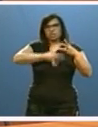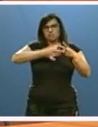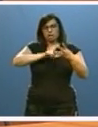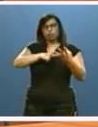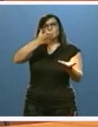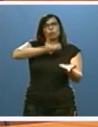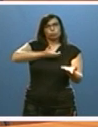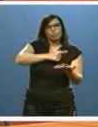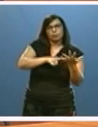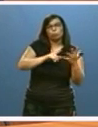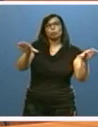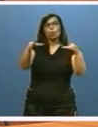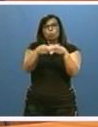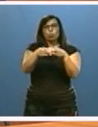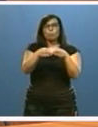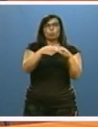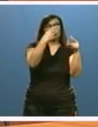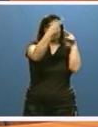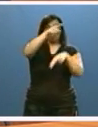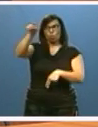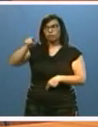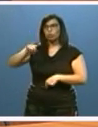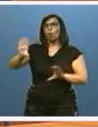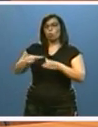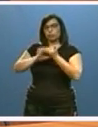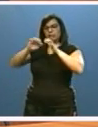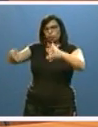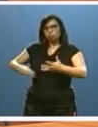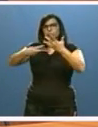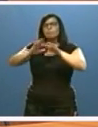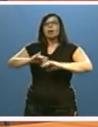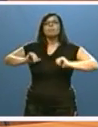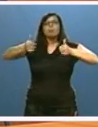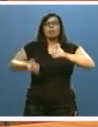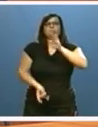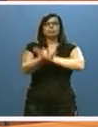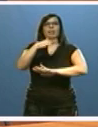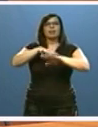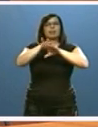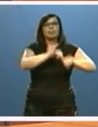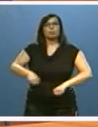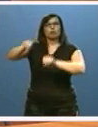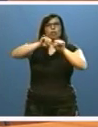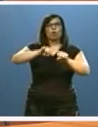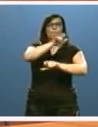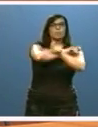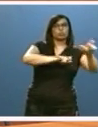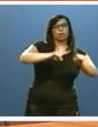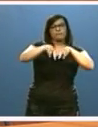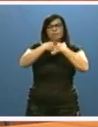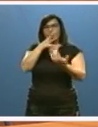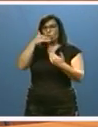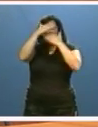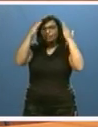entidades locales, grupos y junta, de poner en marcha la red de protección a las personas y familias, que hoy atiende a